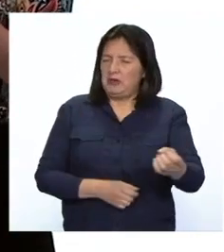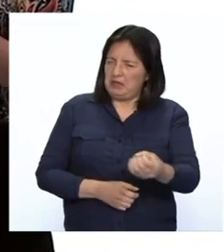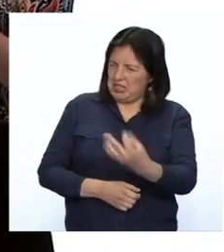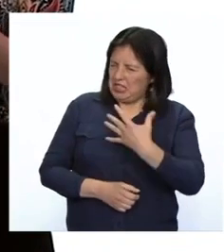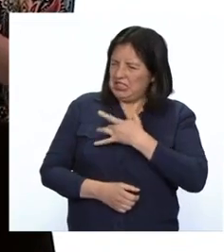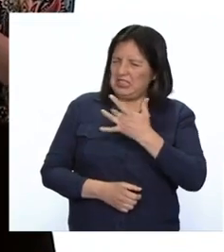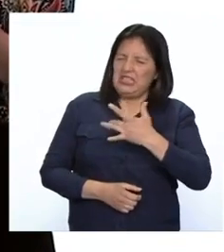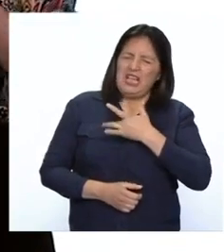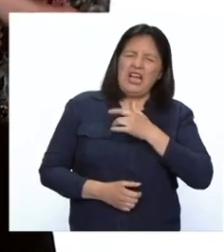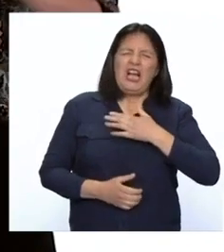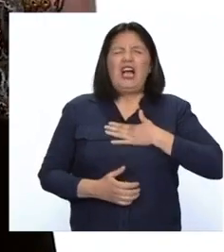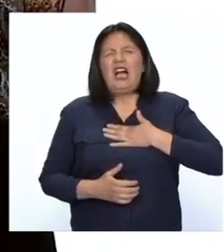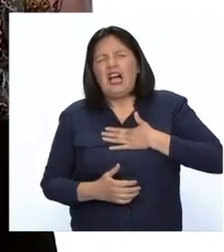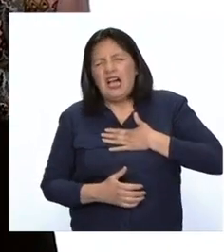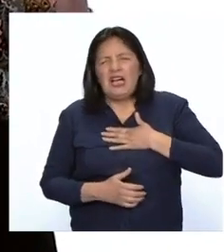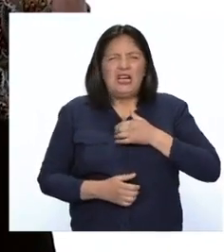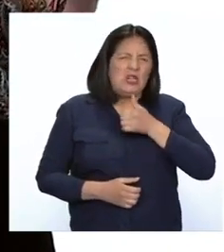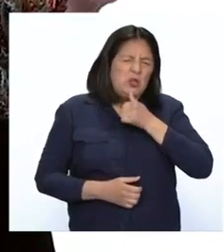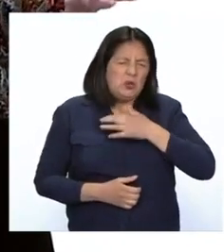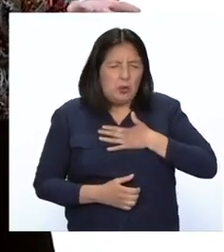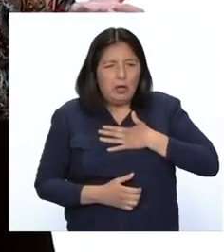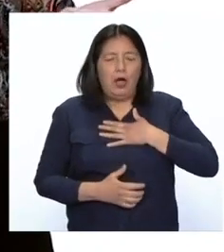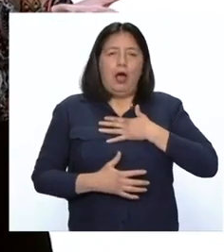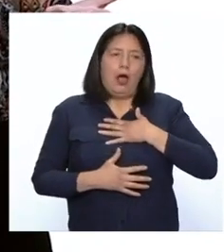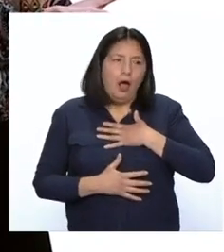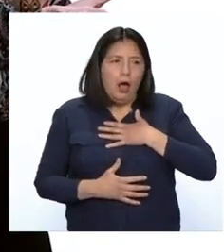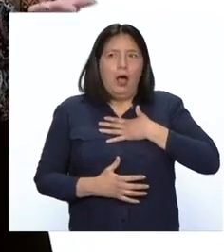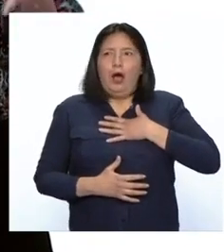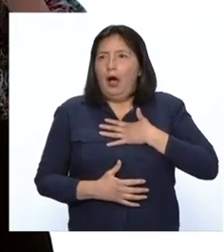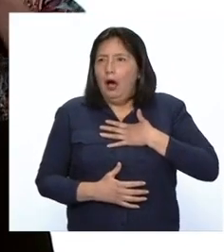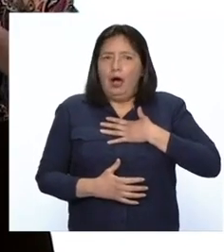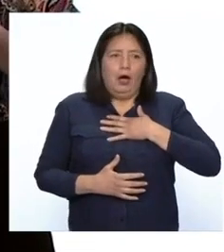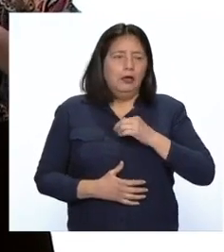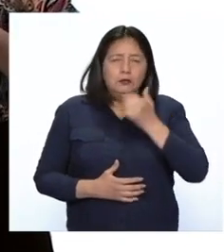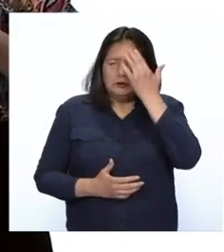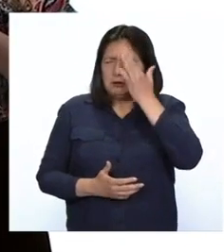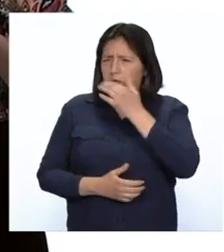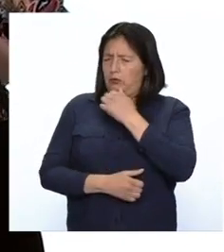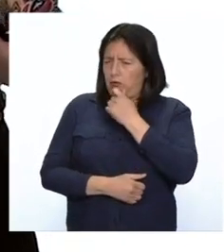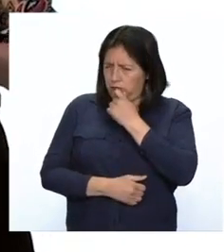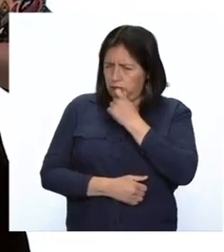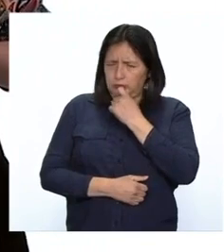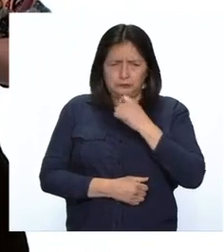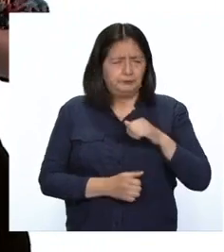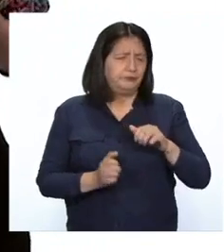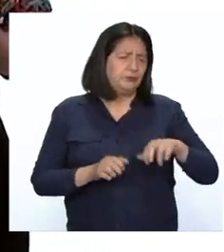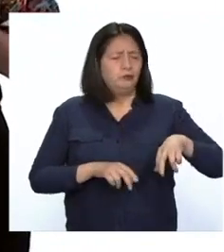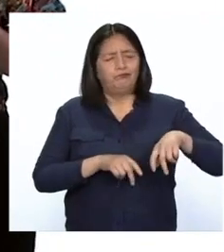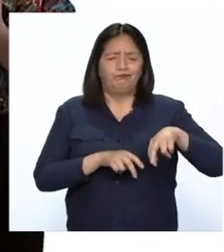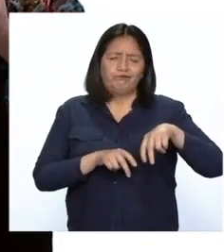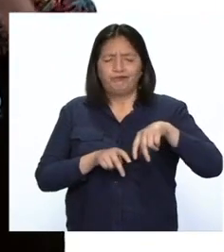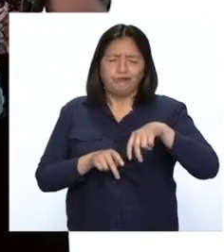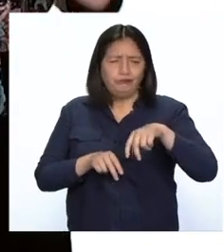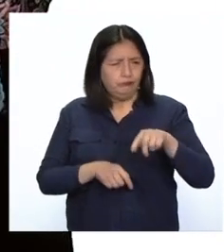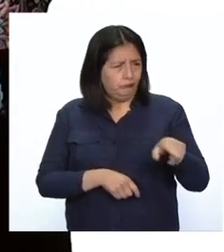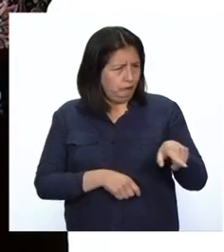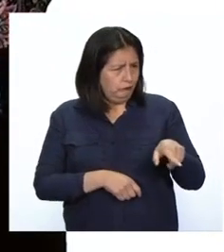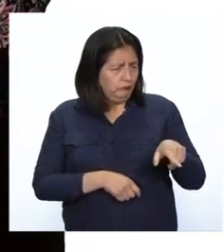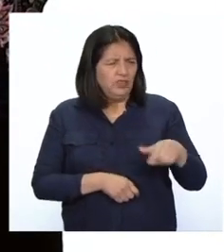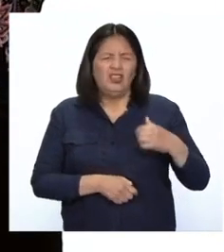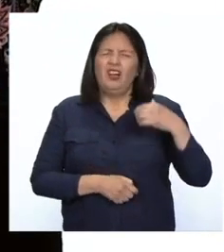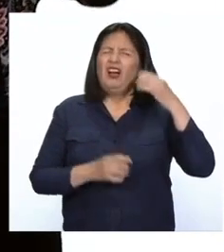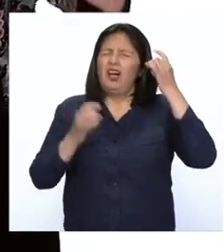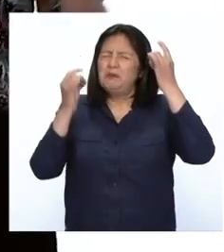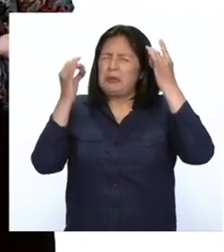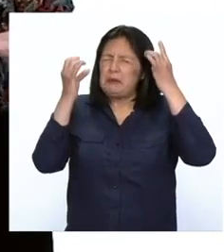mucho dolor en el pecho y que de pronto se agitaba sin saber por qué. Además, cuando caminábamos juntas, Teresa sentía dolor de